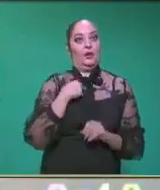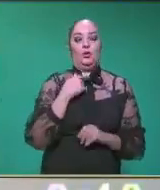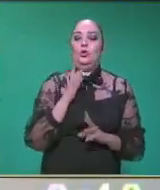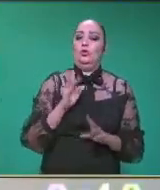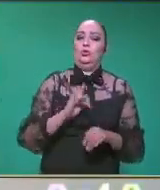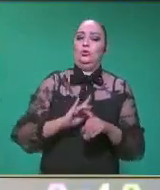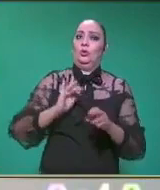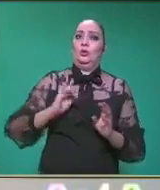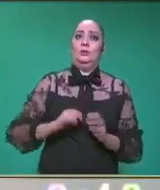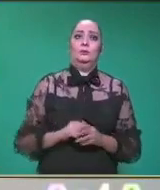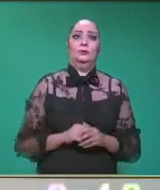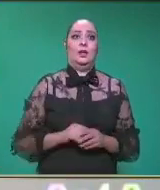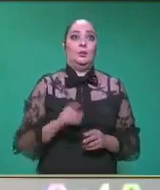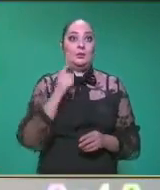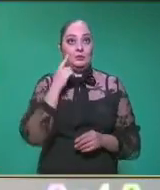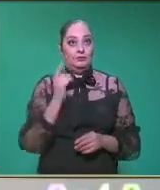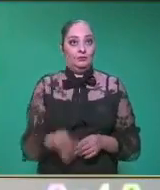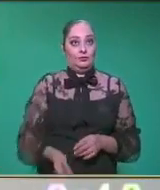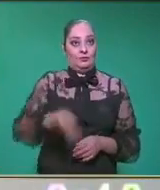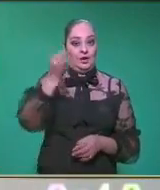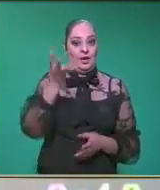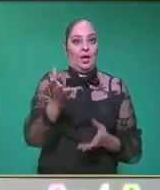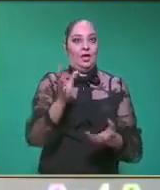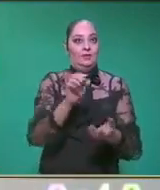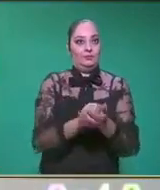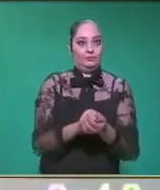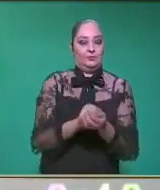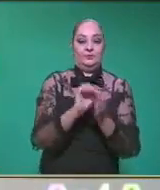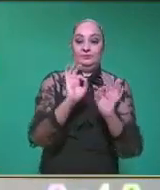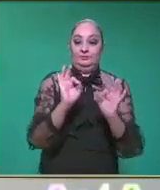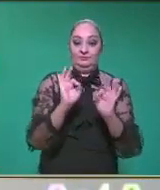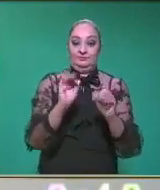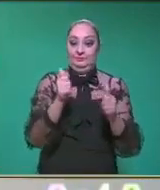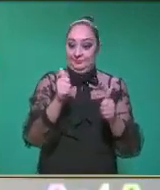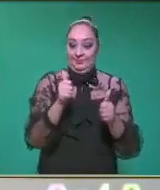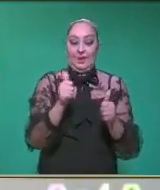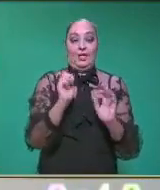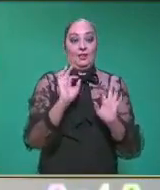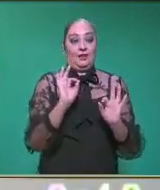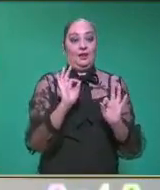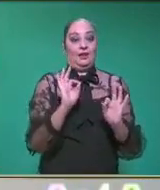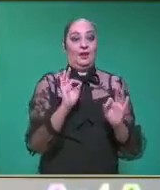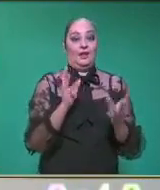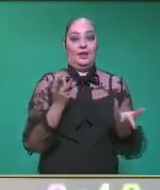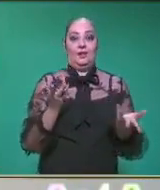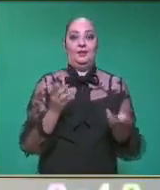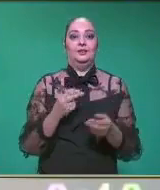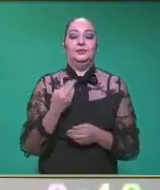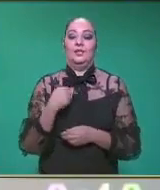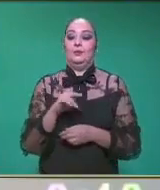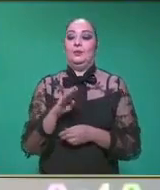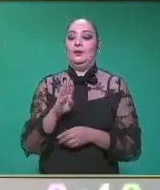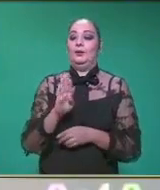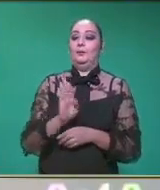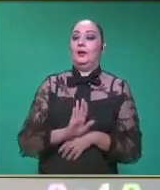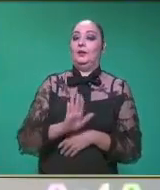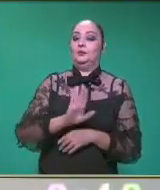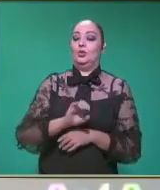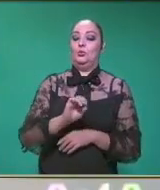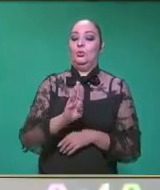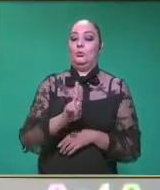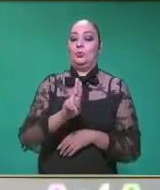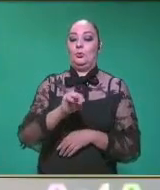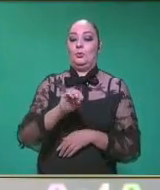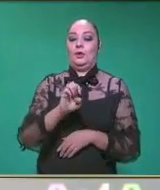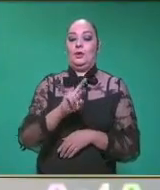Ahora sigo yo. Vamos a ver. Excelente, profe. Sí, profe. Vamos a seguir. Albumeran, Esa técnica. Albumeran. Vamos a seguir